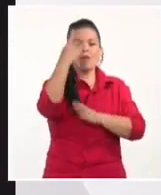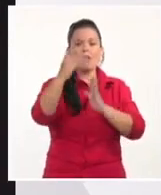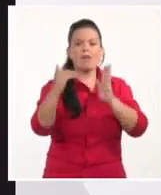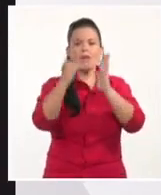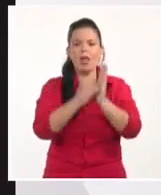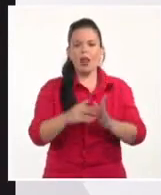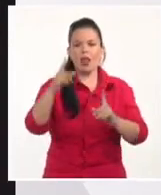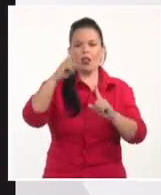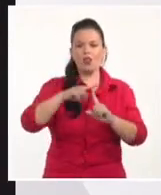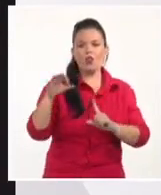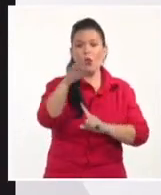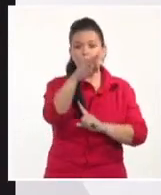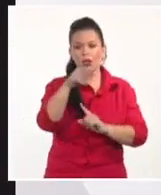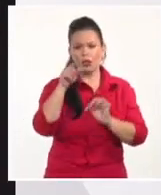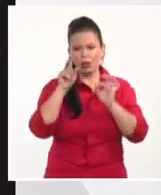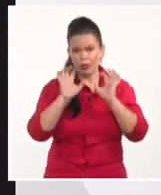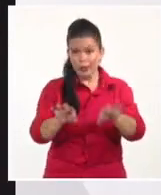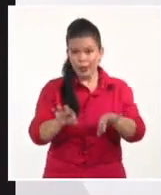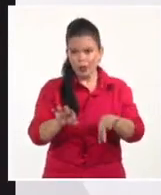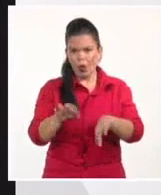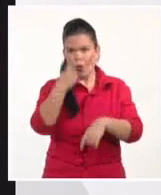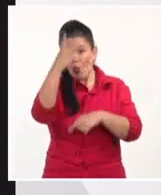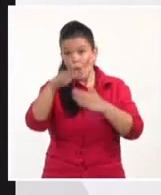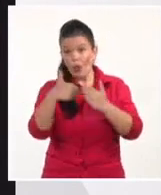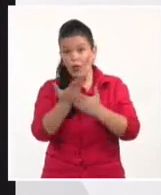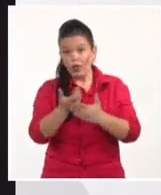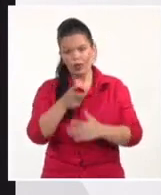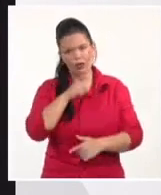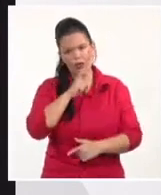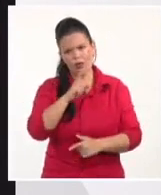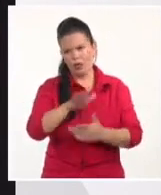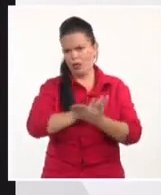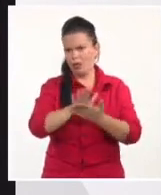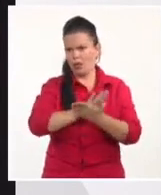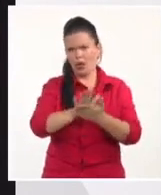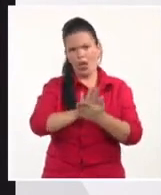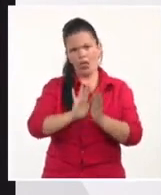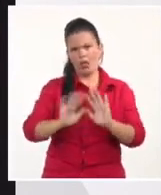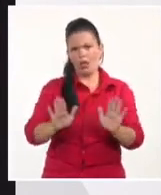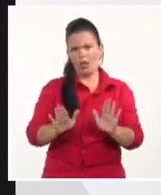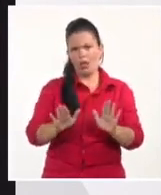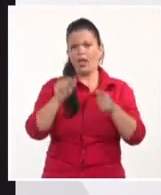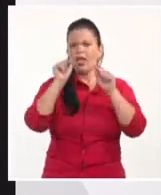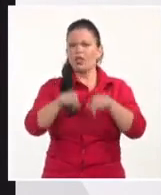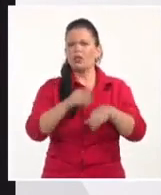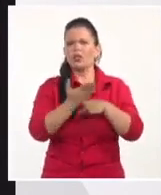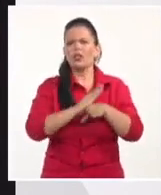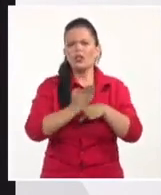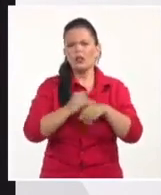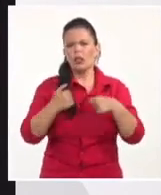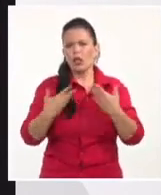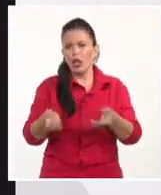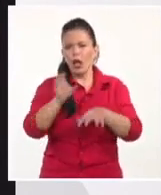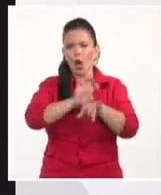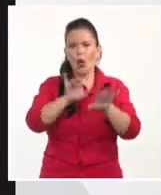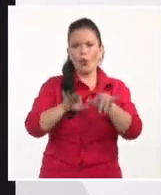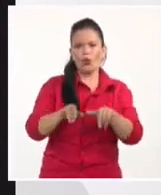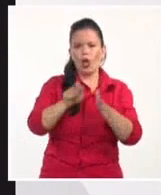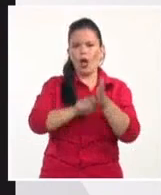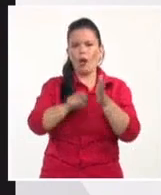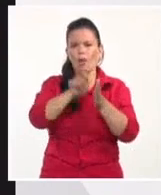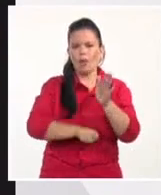en un mismo segundo, ¿no? Entonces, eso también no es muy normal, ¿no? Y, bueno, todo lo que es también la